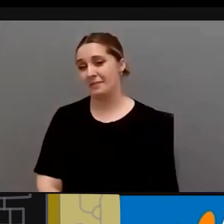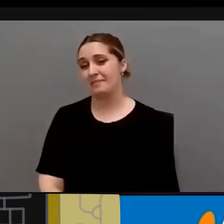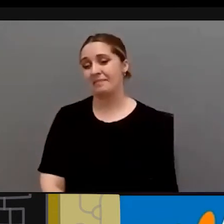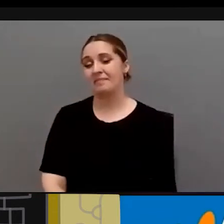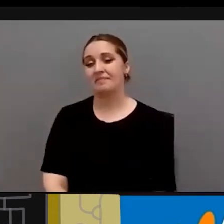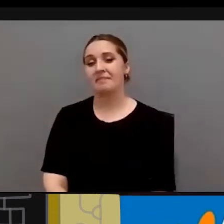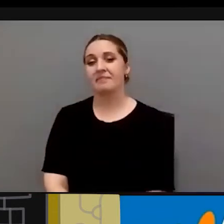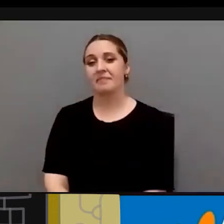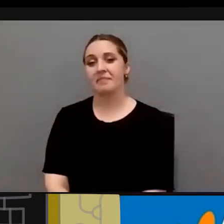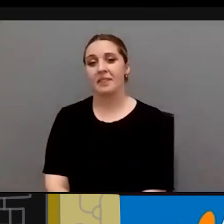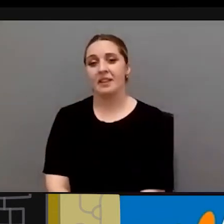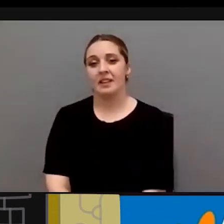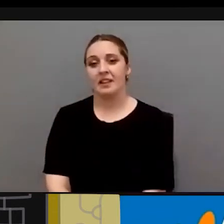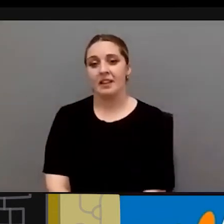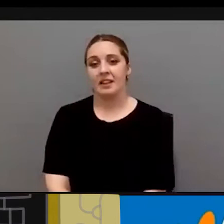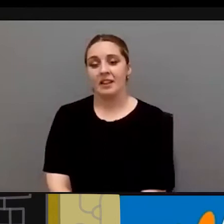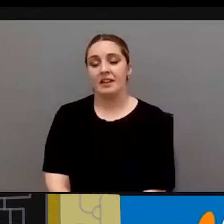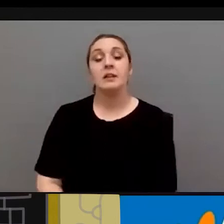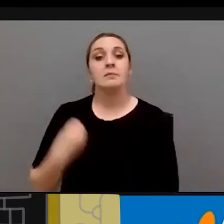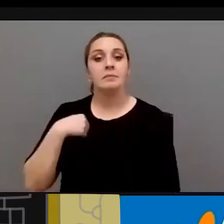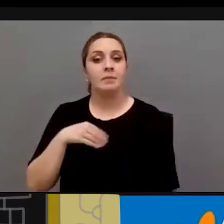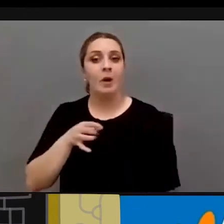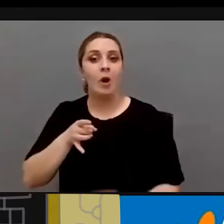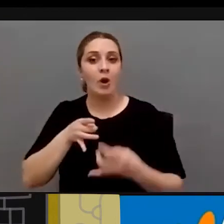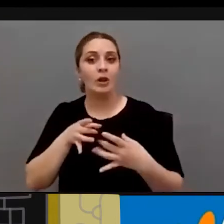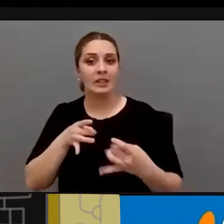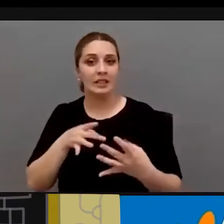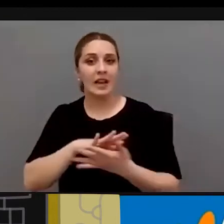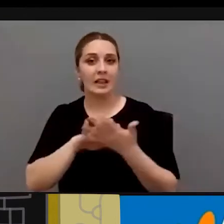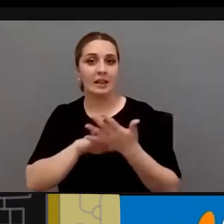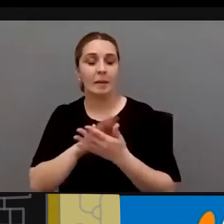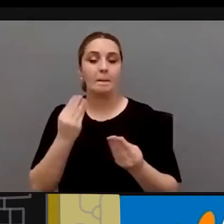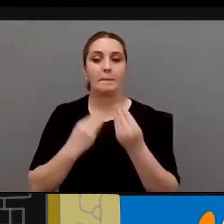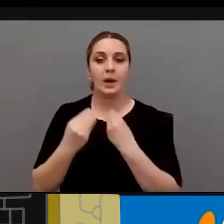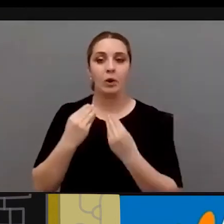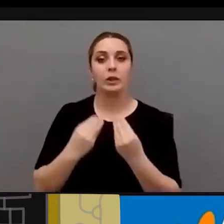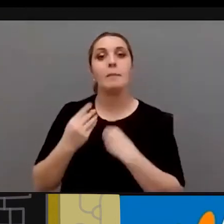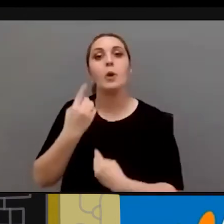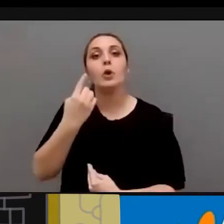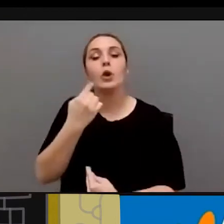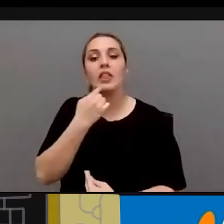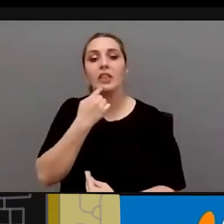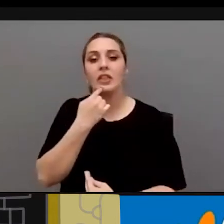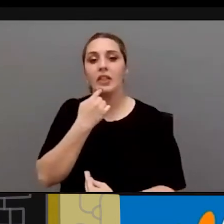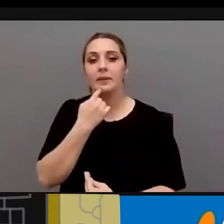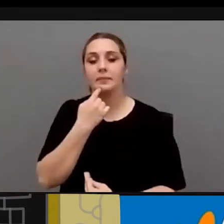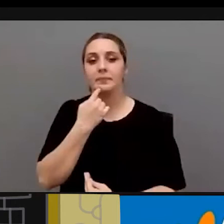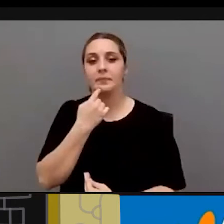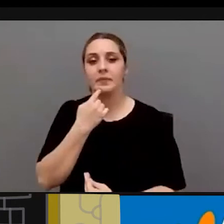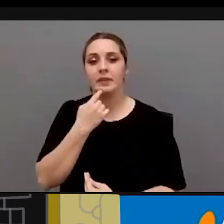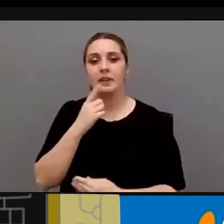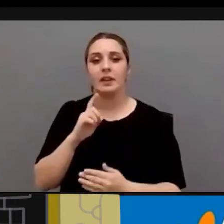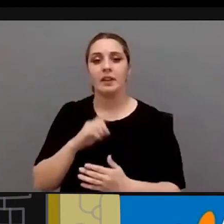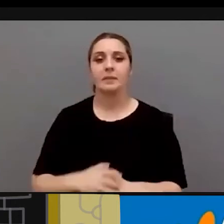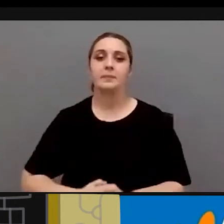hay diferentes como os digo comentarios y preguntas y una pregunta que dice María Cirila dice la ley de adopciones